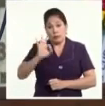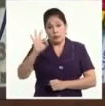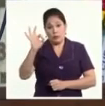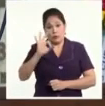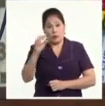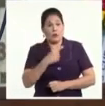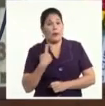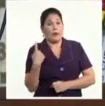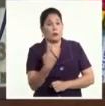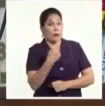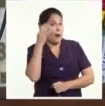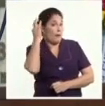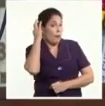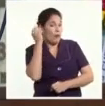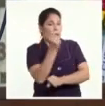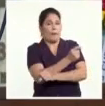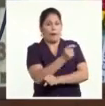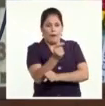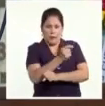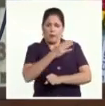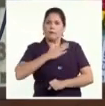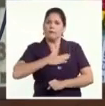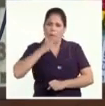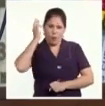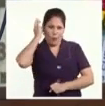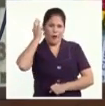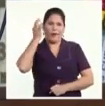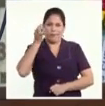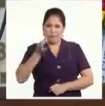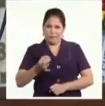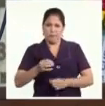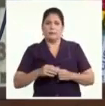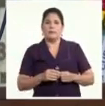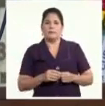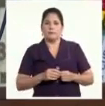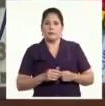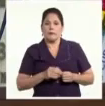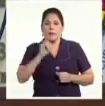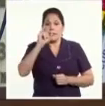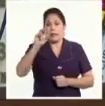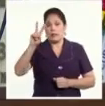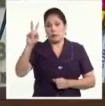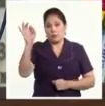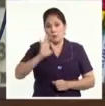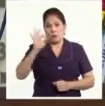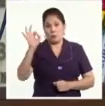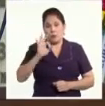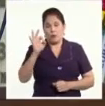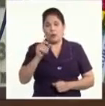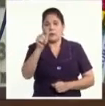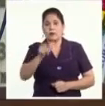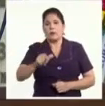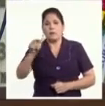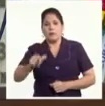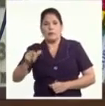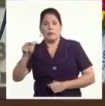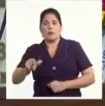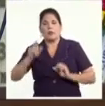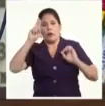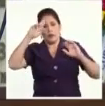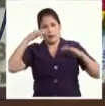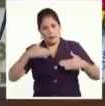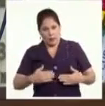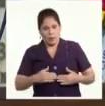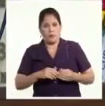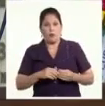de maestros y profesores también son mujeres, el 62% del personal de salud